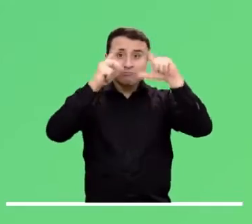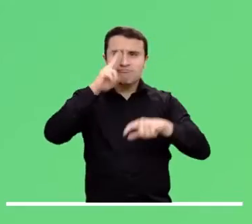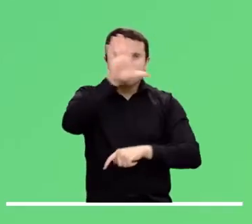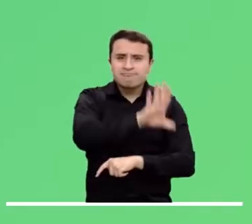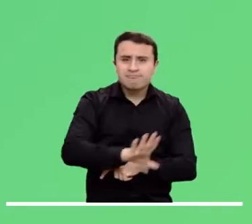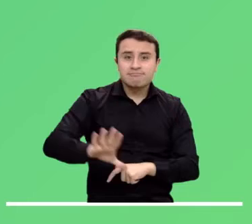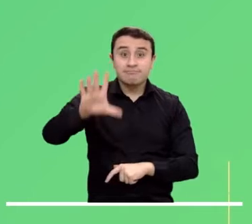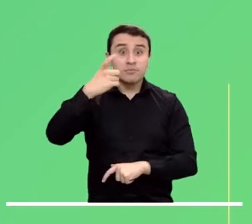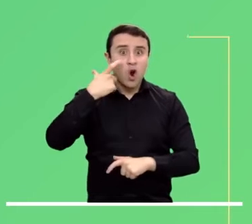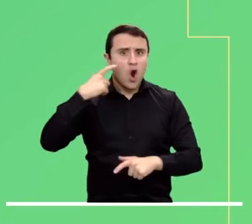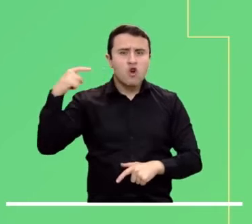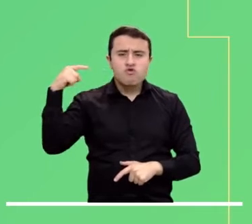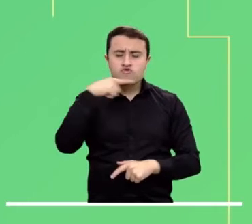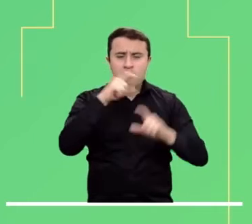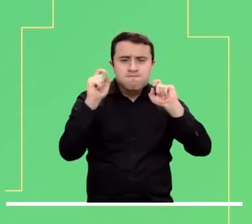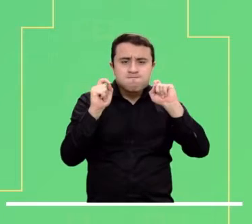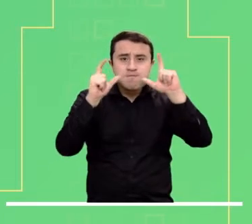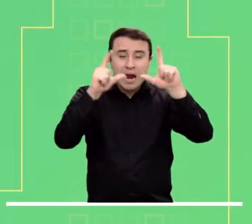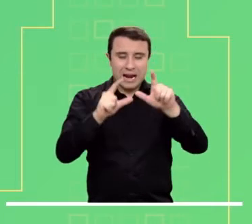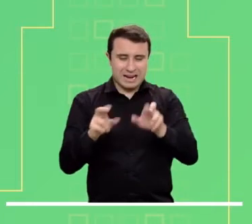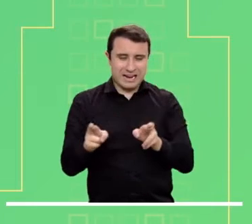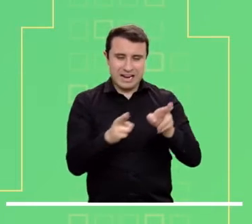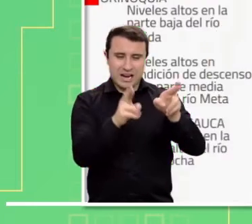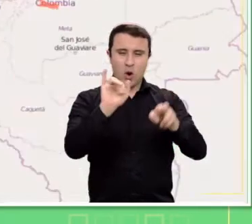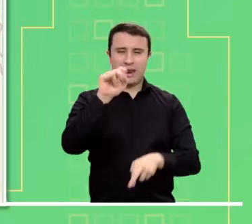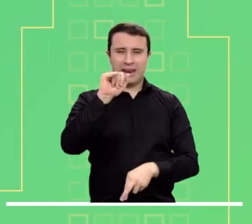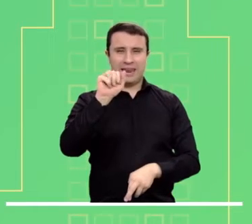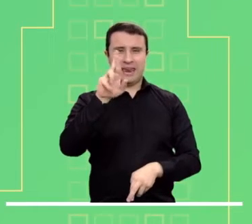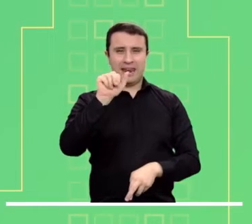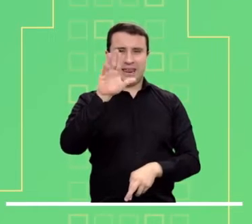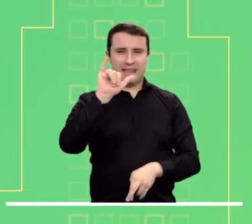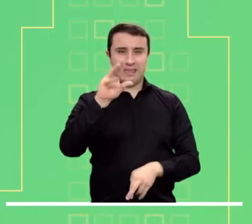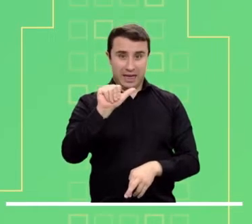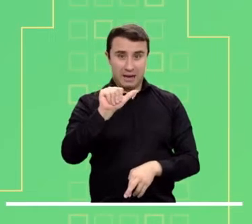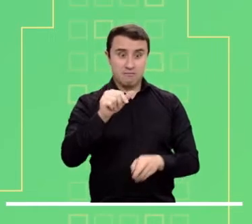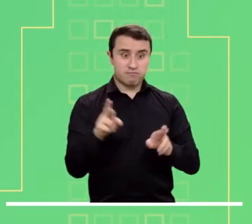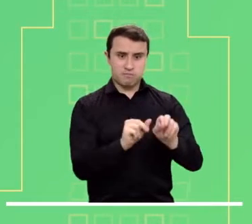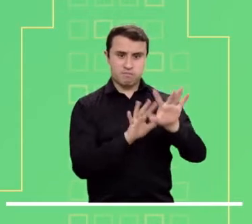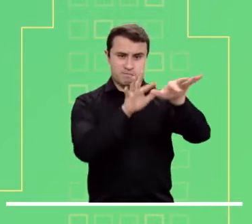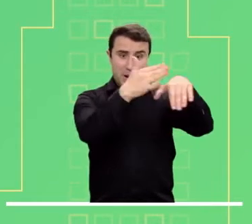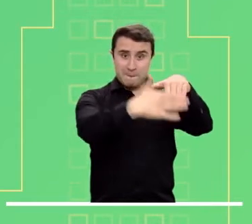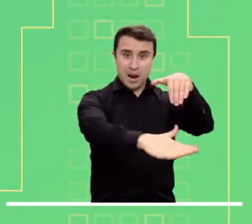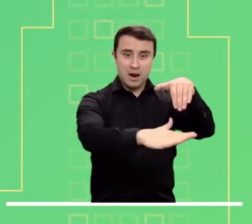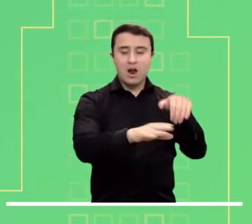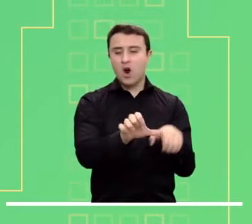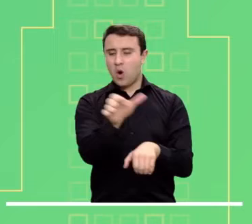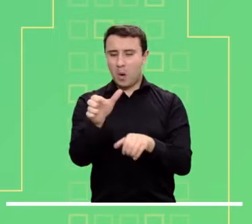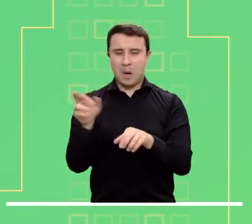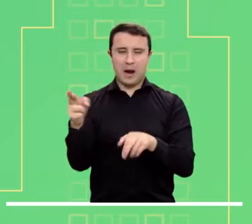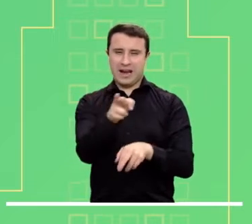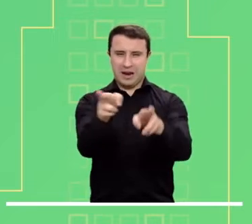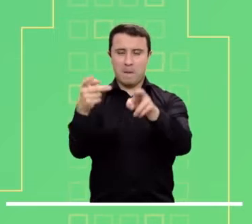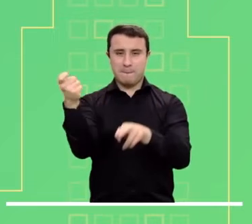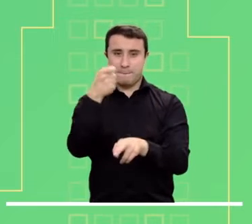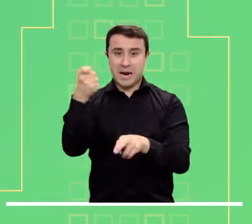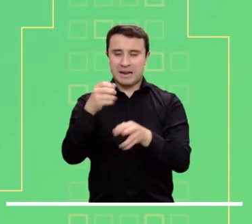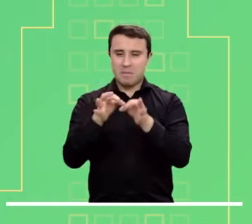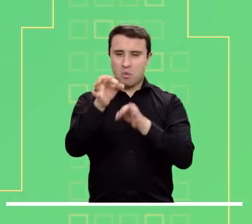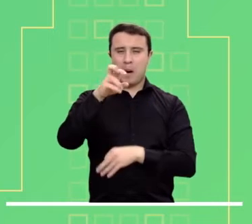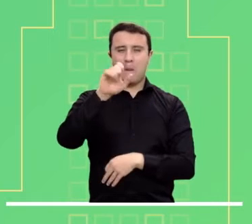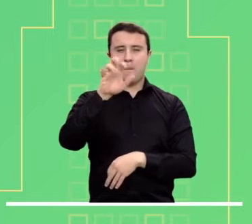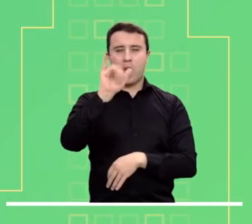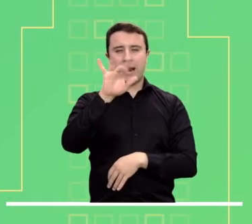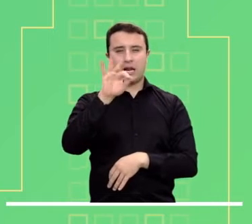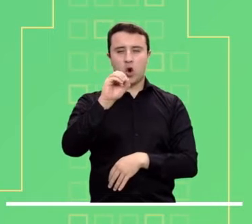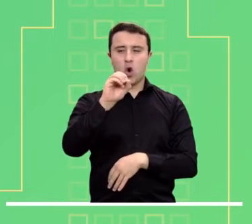Ahora, mucha atención a las alertas a nivel nacional. Alerta roja por niveles altos en la parte baja del río Inírida y en el río Meta entre